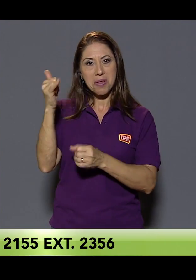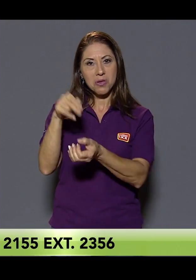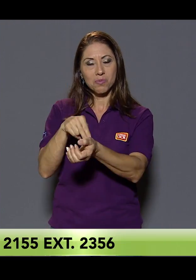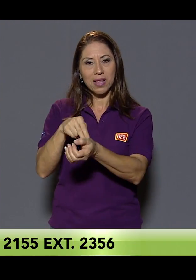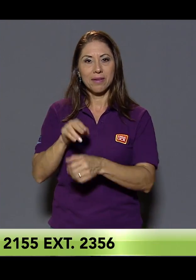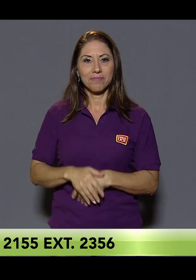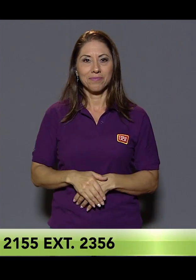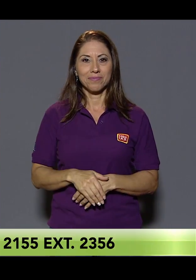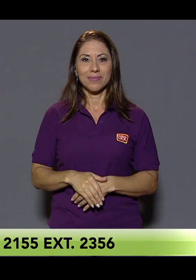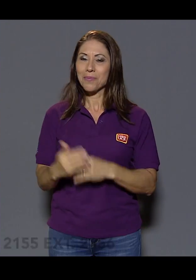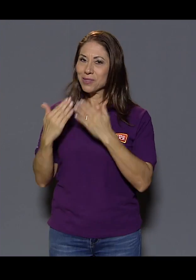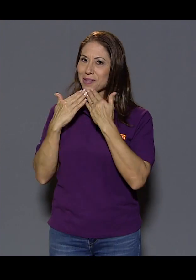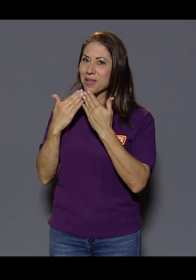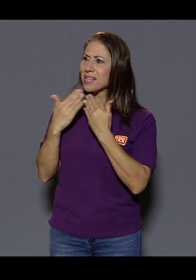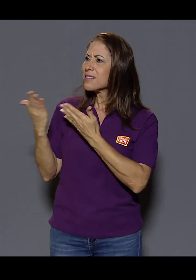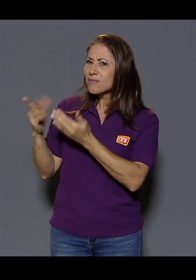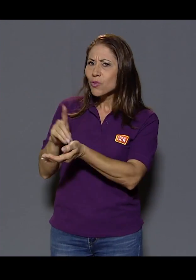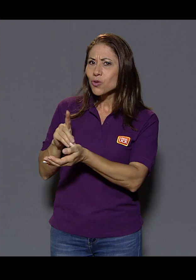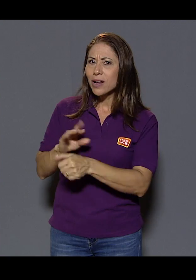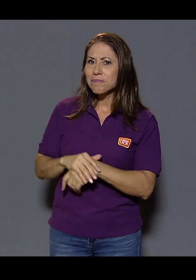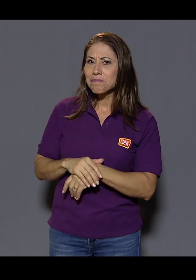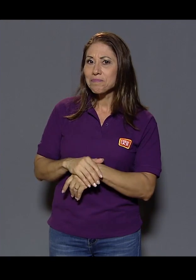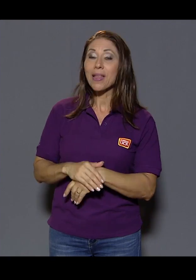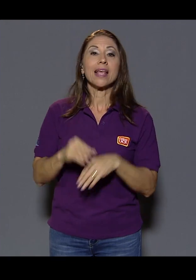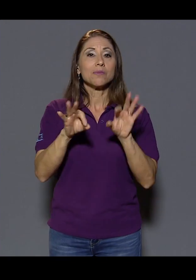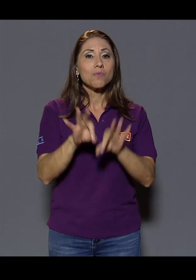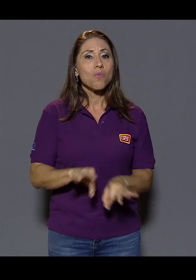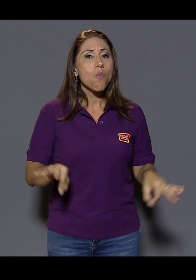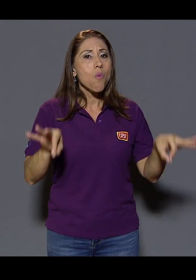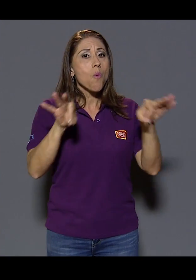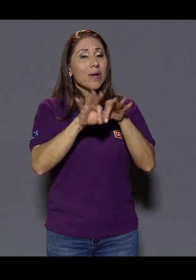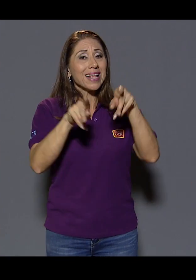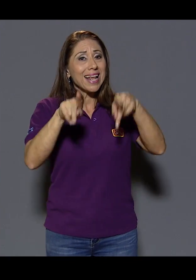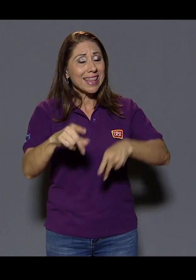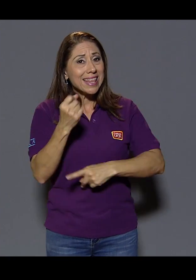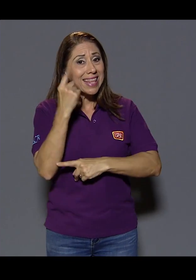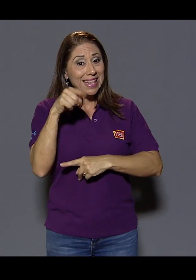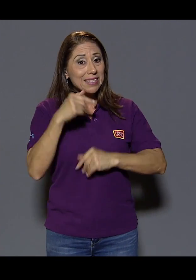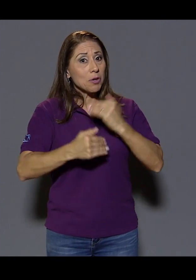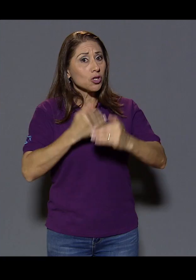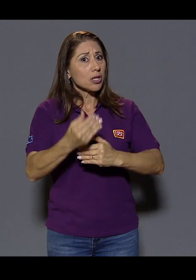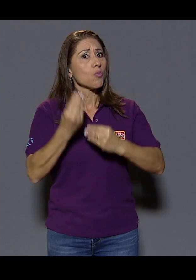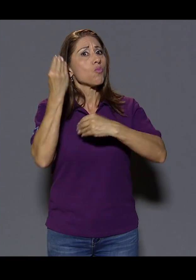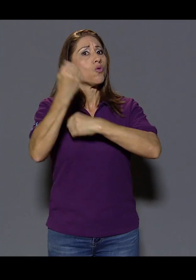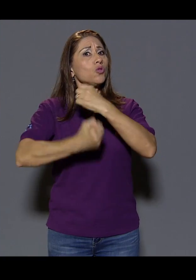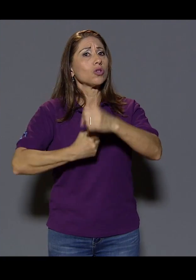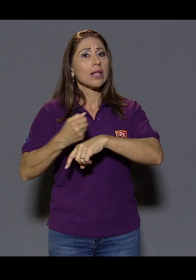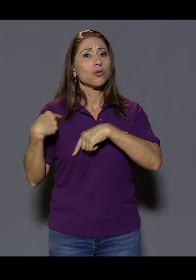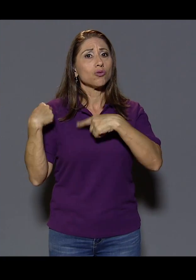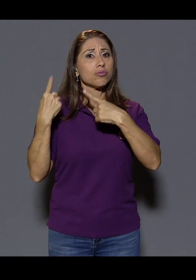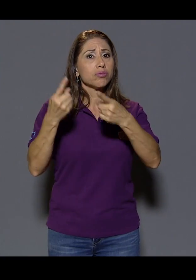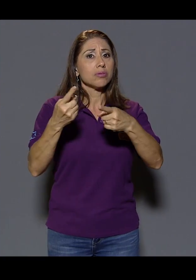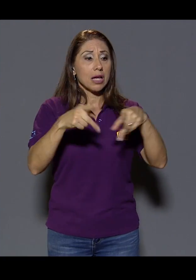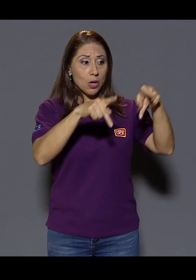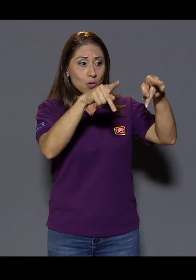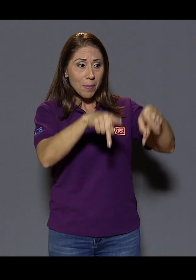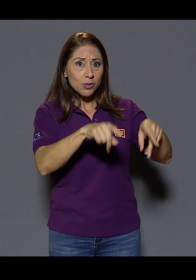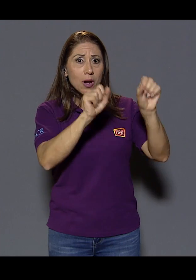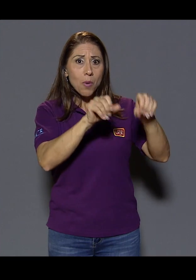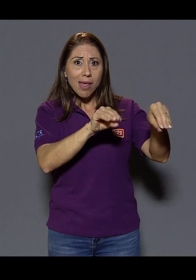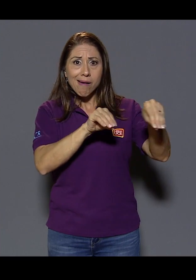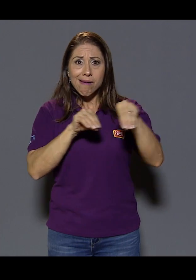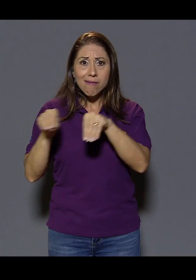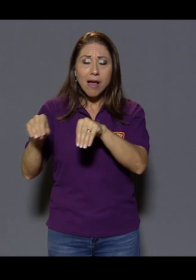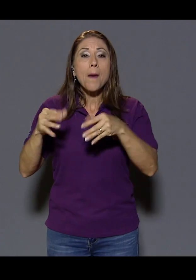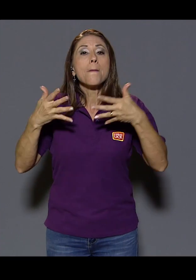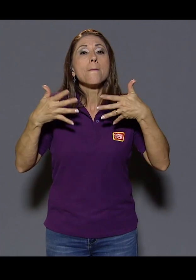2356. Bueno, muchísimas gracias. doctora. No, y que es muy importante que la gente entienda que este proceso duró muchísimos